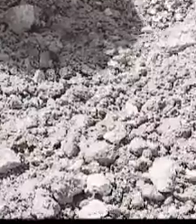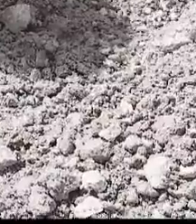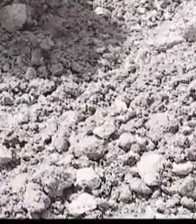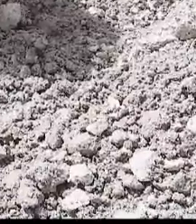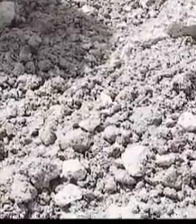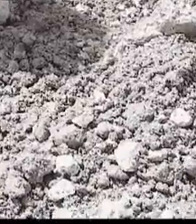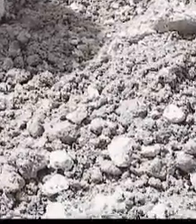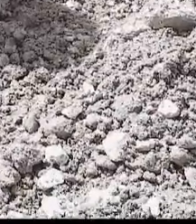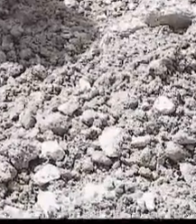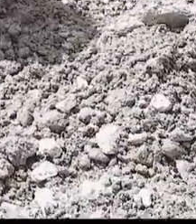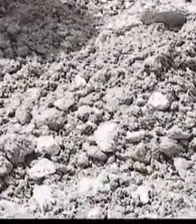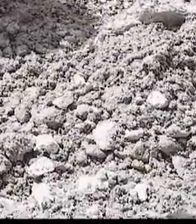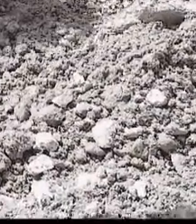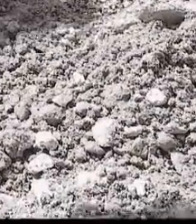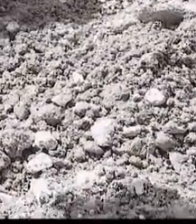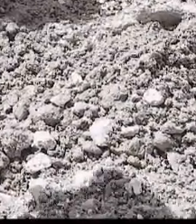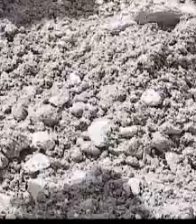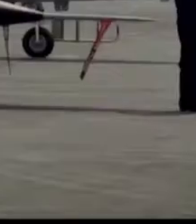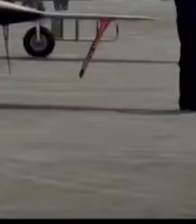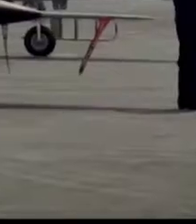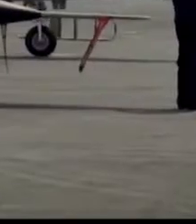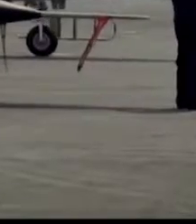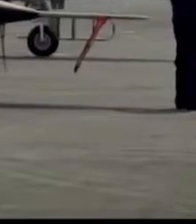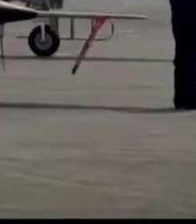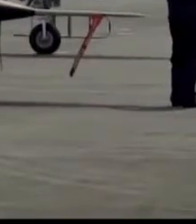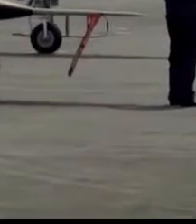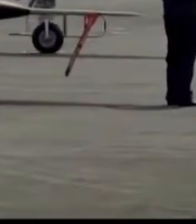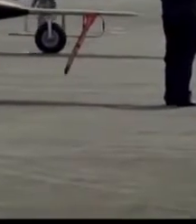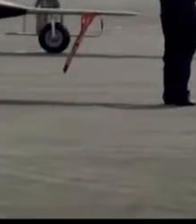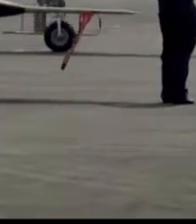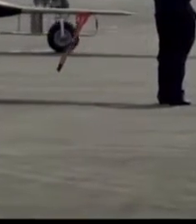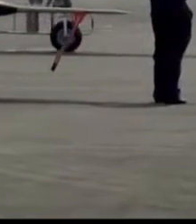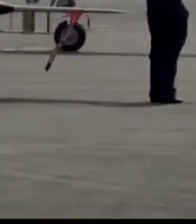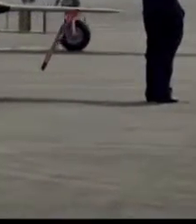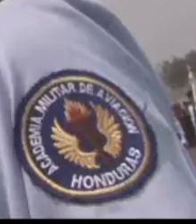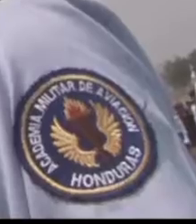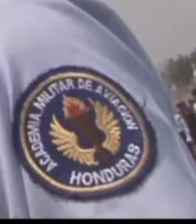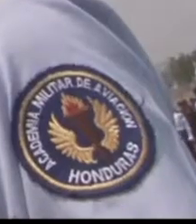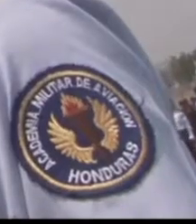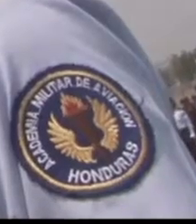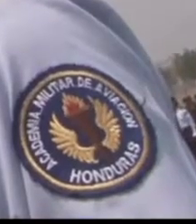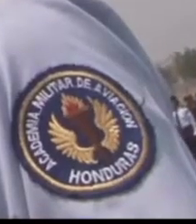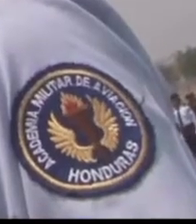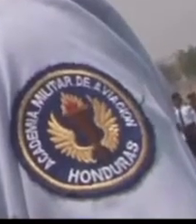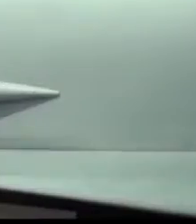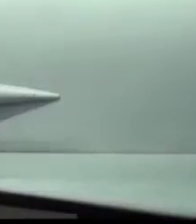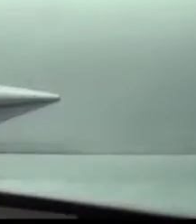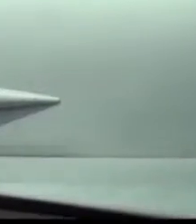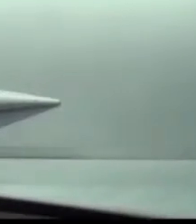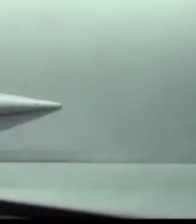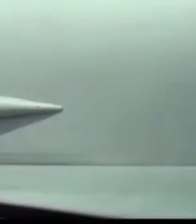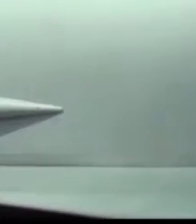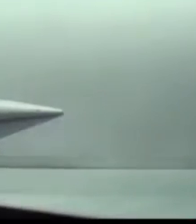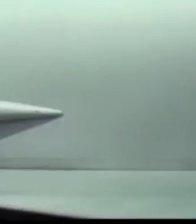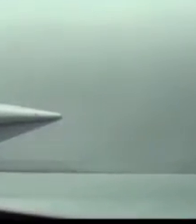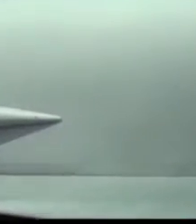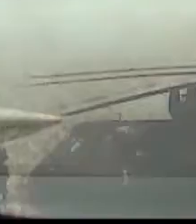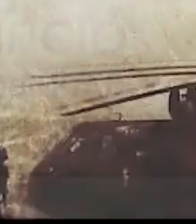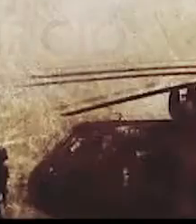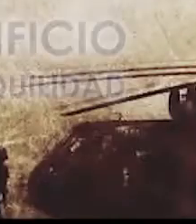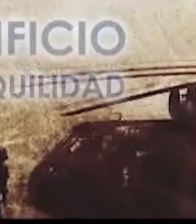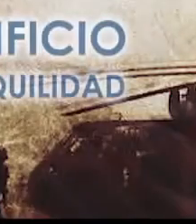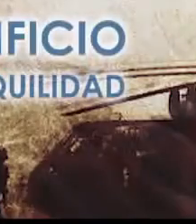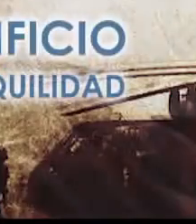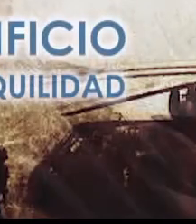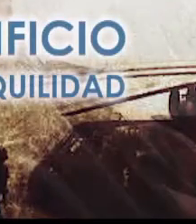siempre están cuando más se necesitan. Recordemos que en cada hondureño, un soldado. En cada soldado, un